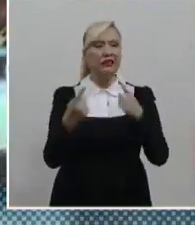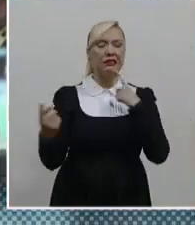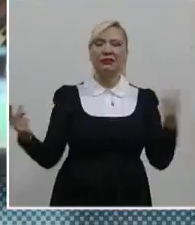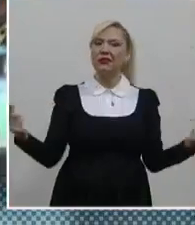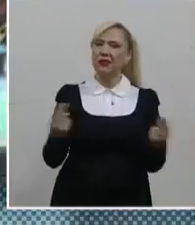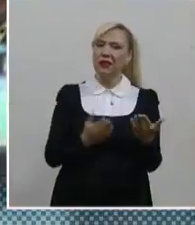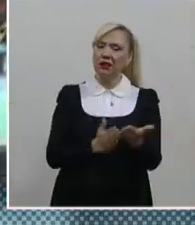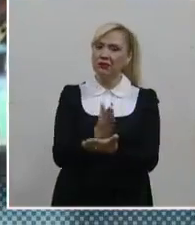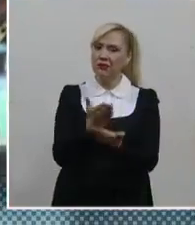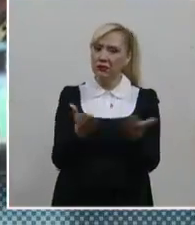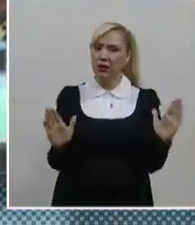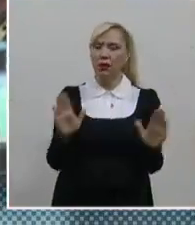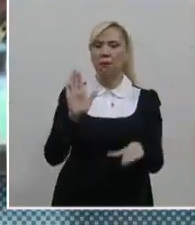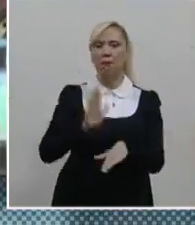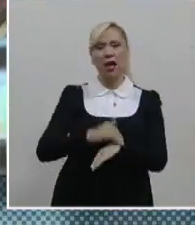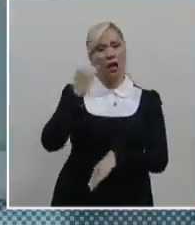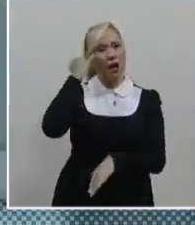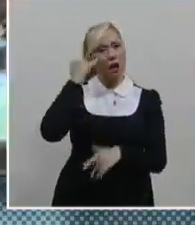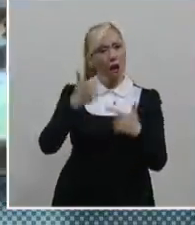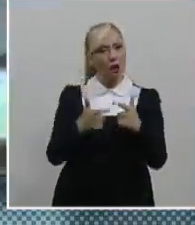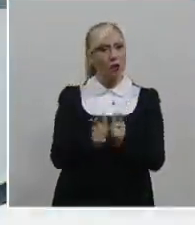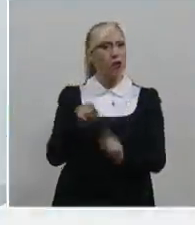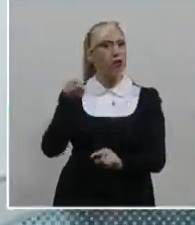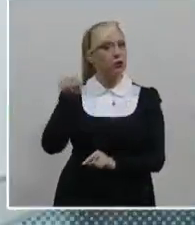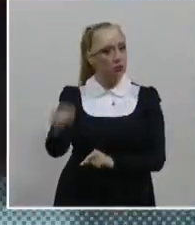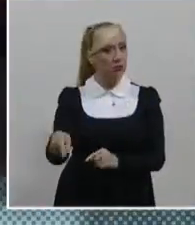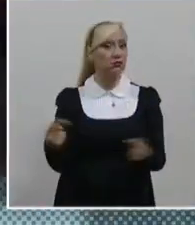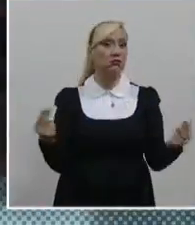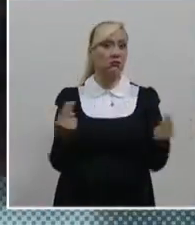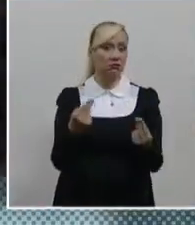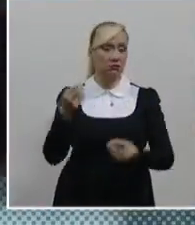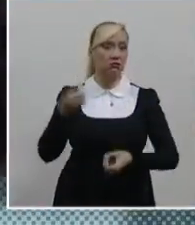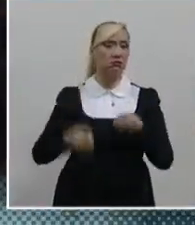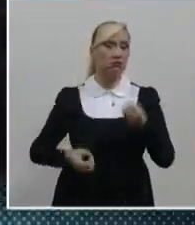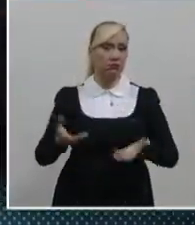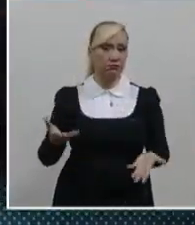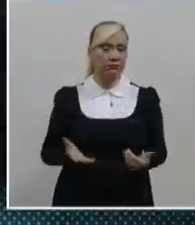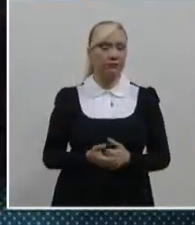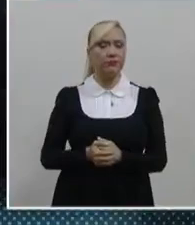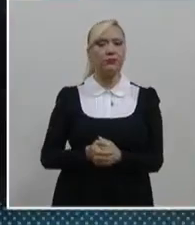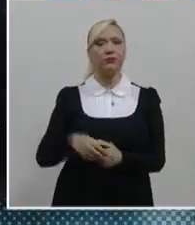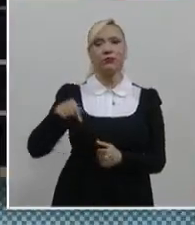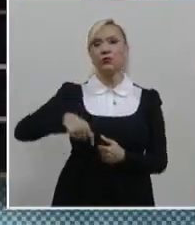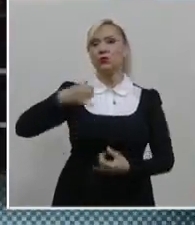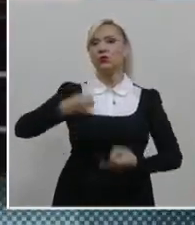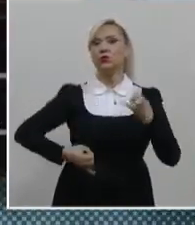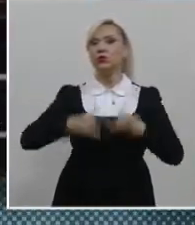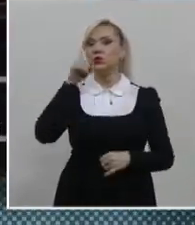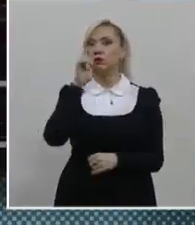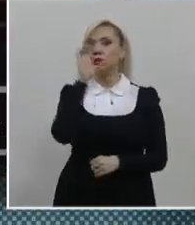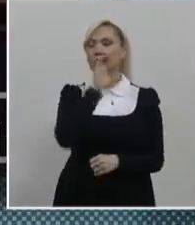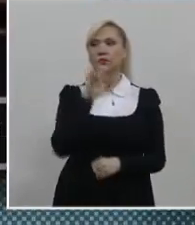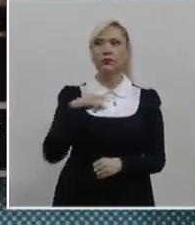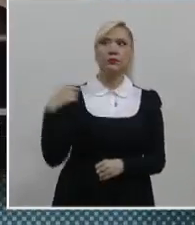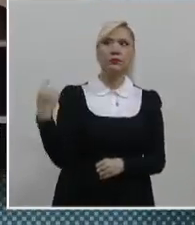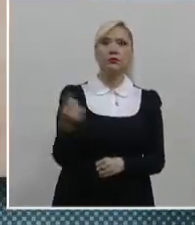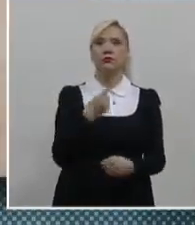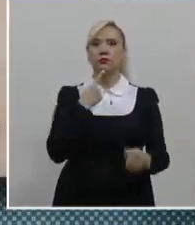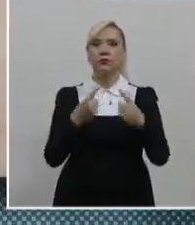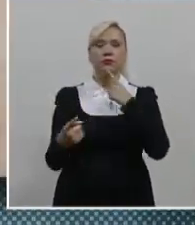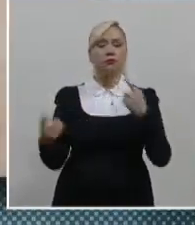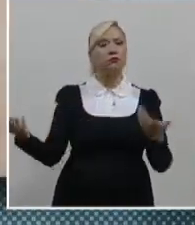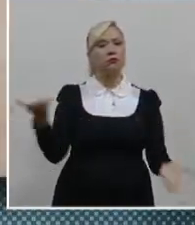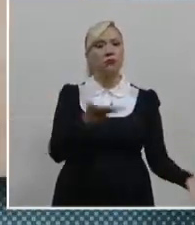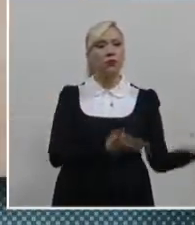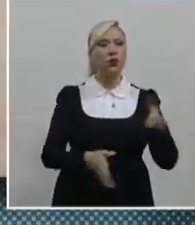mayor accesibilidad a grupos indígenas. Juezas y jueces del Poder Judicial de Aguascalientes intercambiaron experiencias